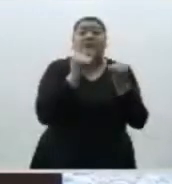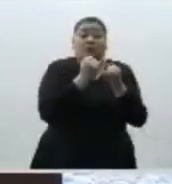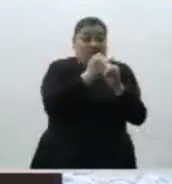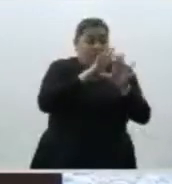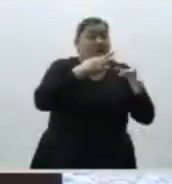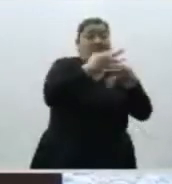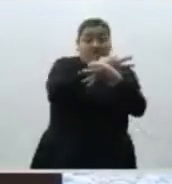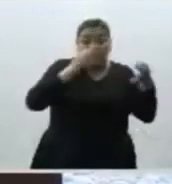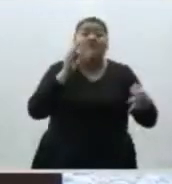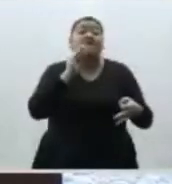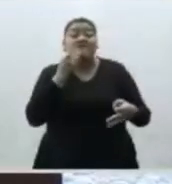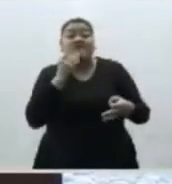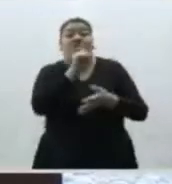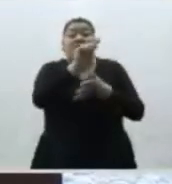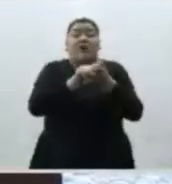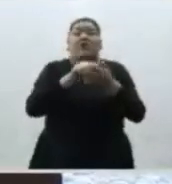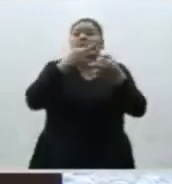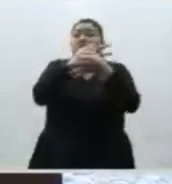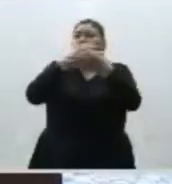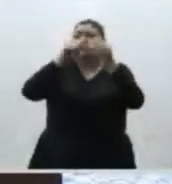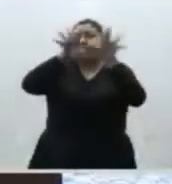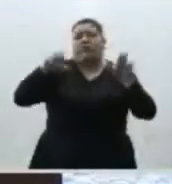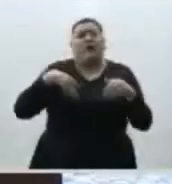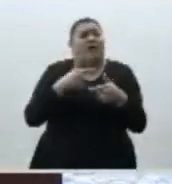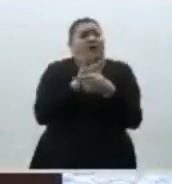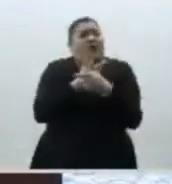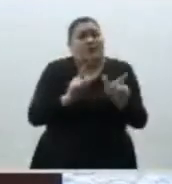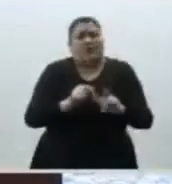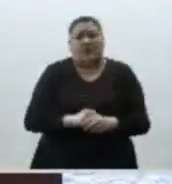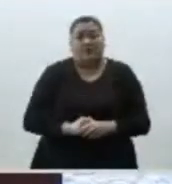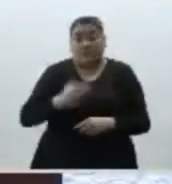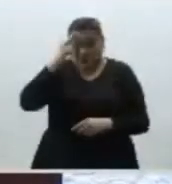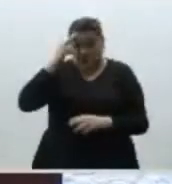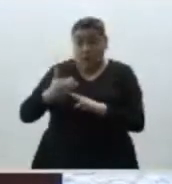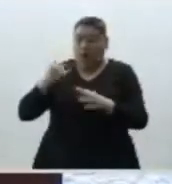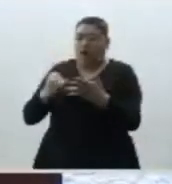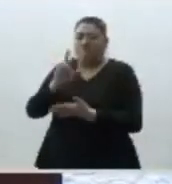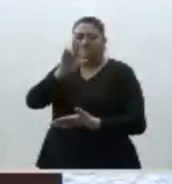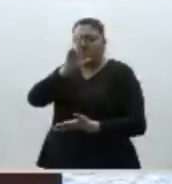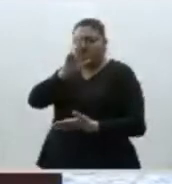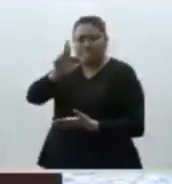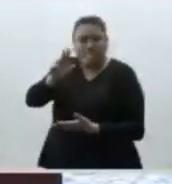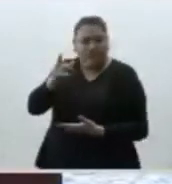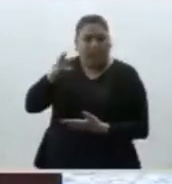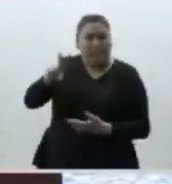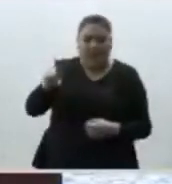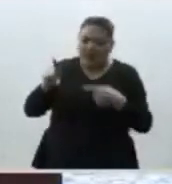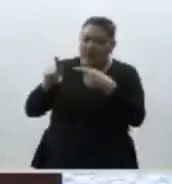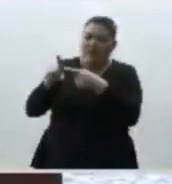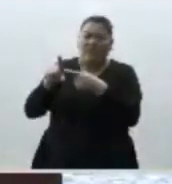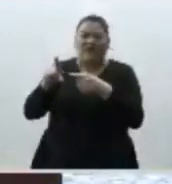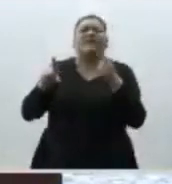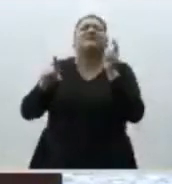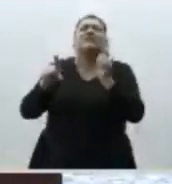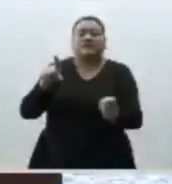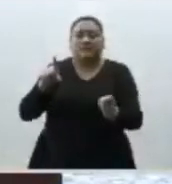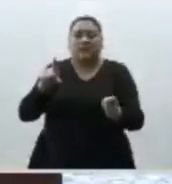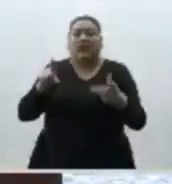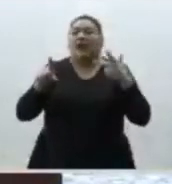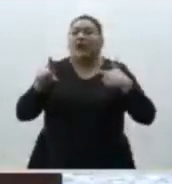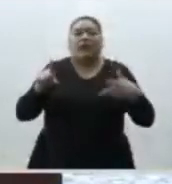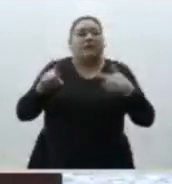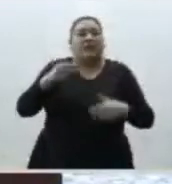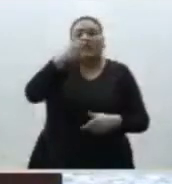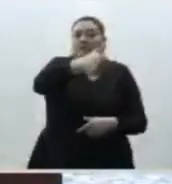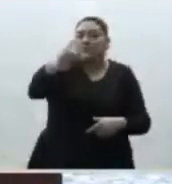comunicación y redes sociales. Por ello, la línea jurisprudencial de la Sala Superior ha tenido como base el privilegio de la